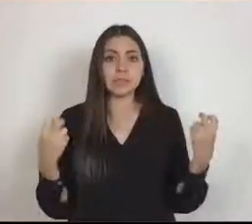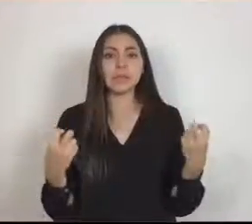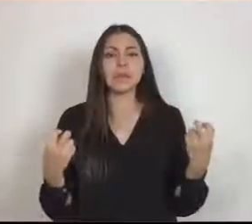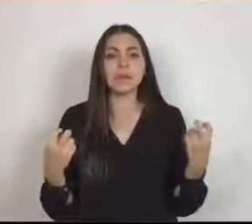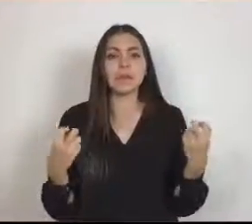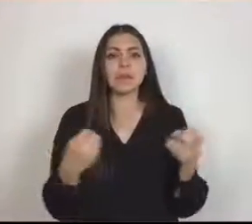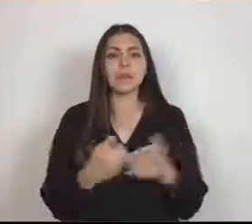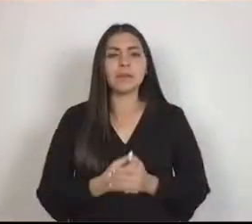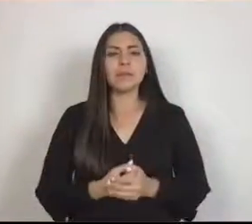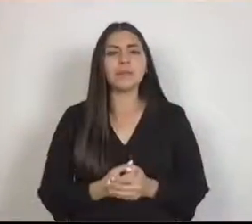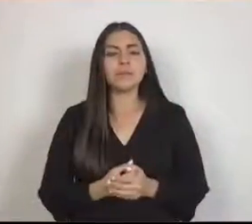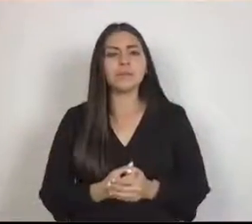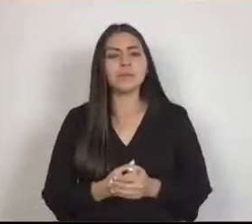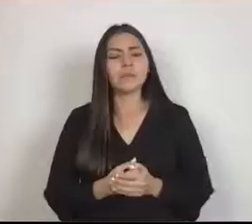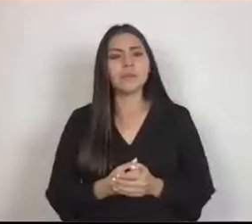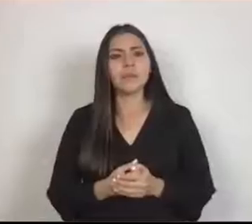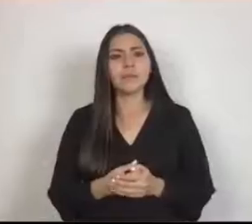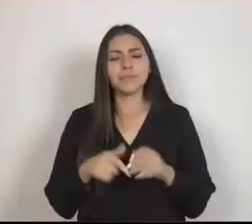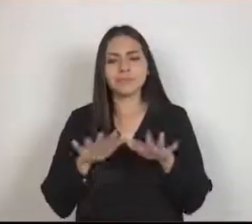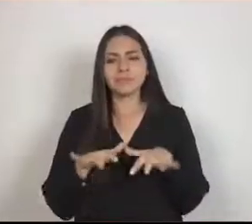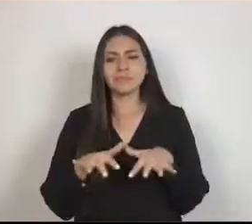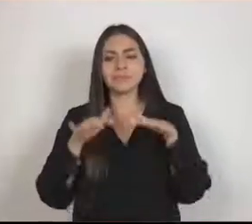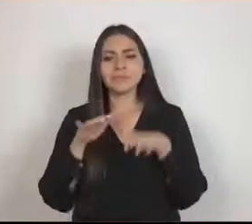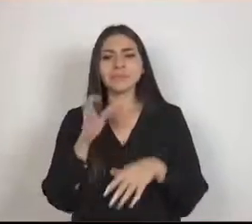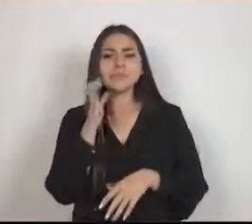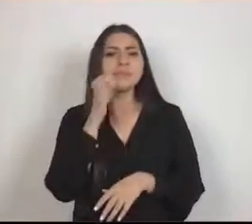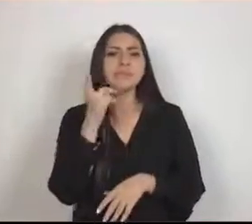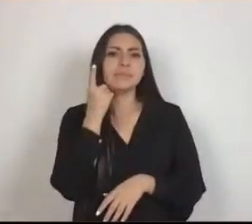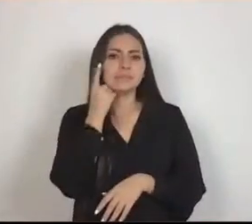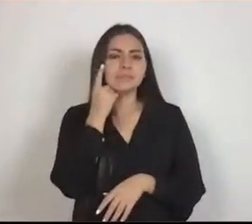Asamblea Parlamentaria.